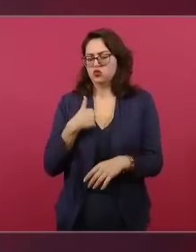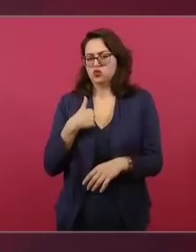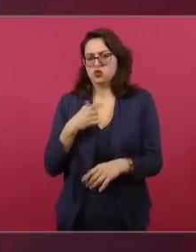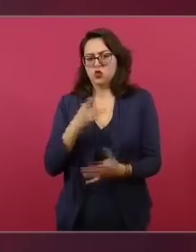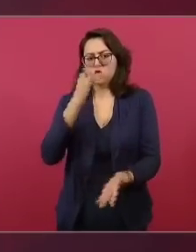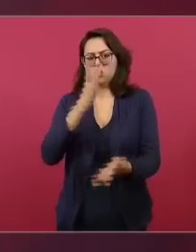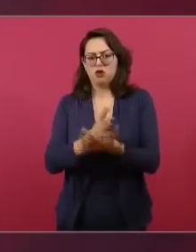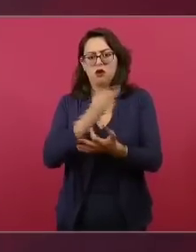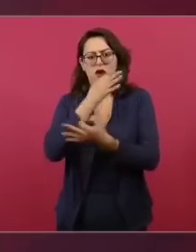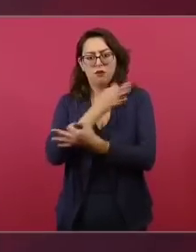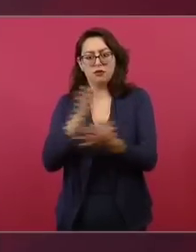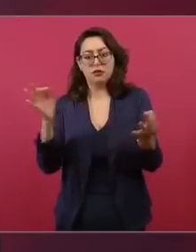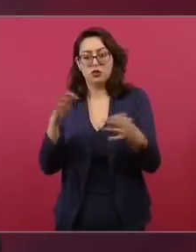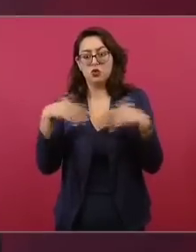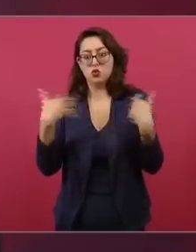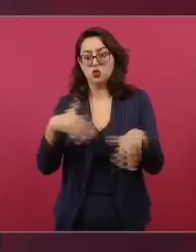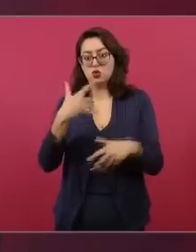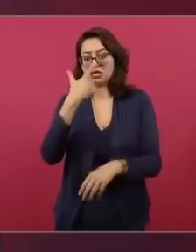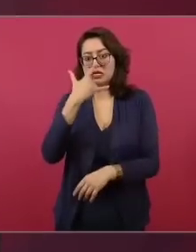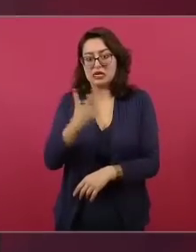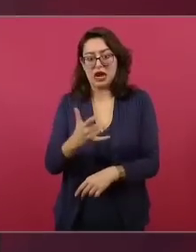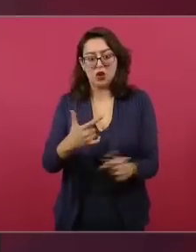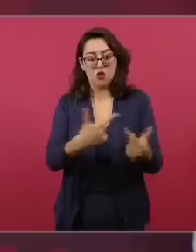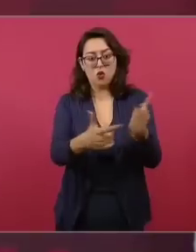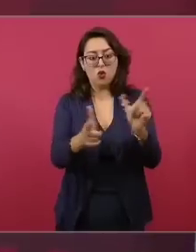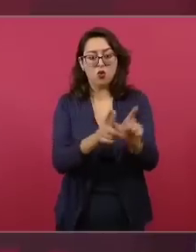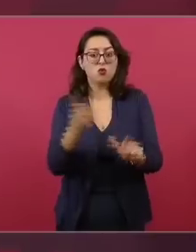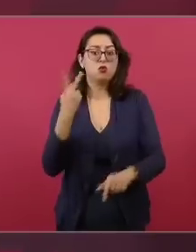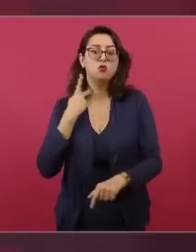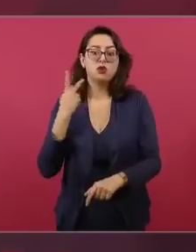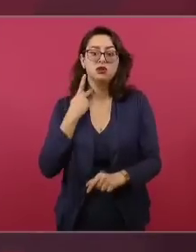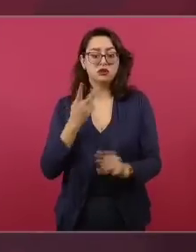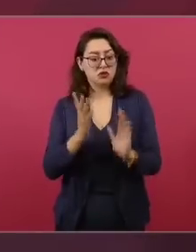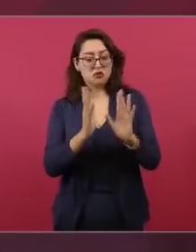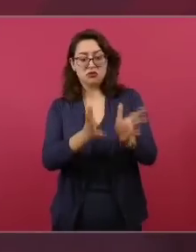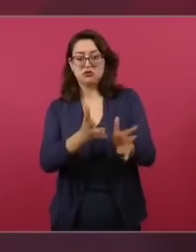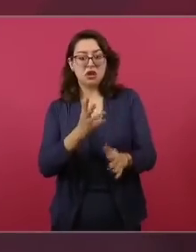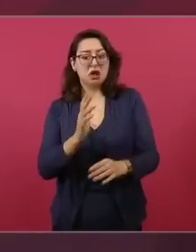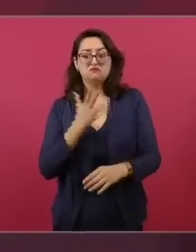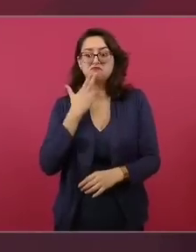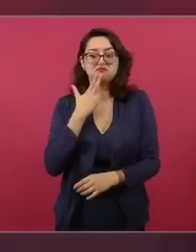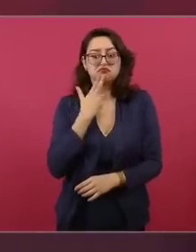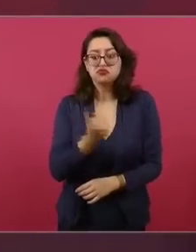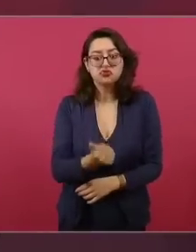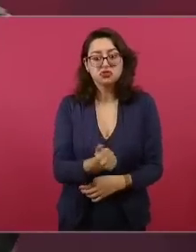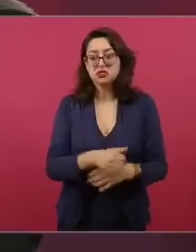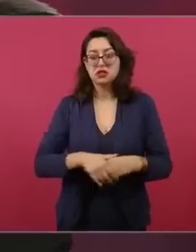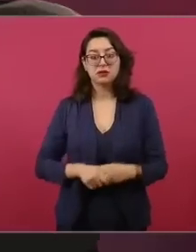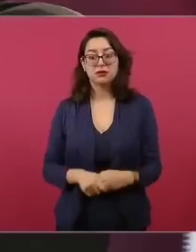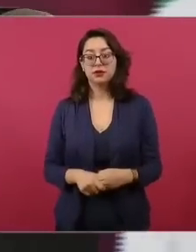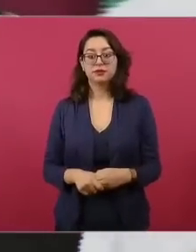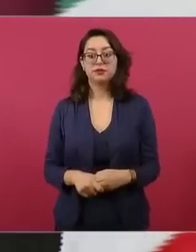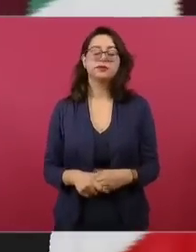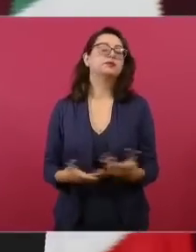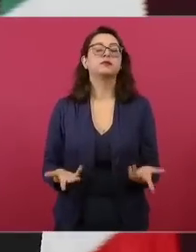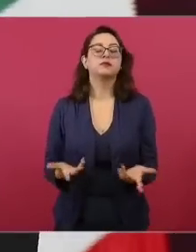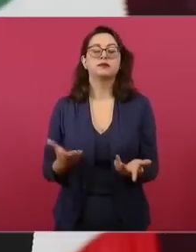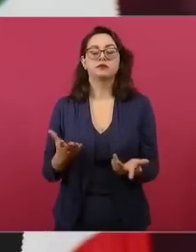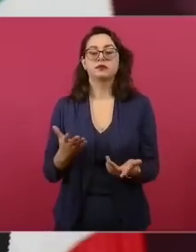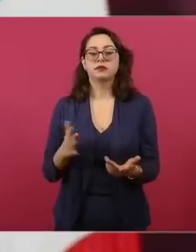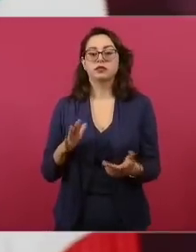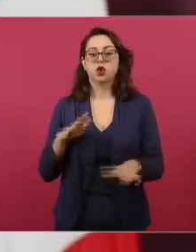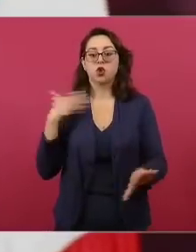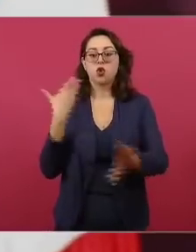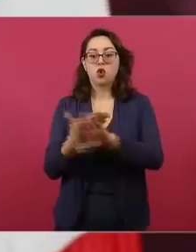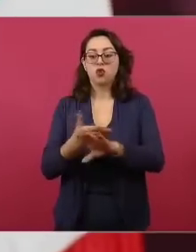antidemocrático y totalmente contrario